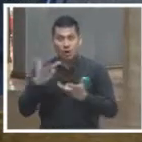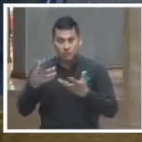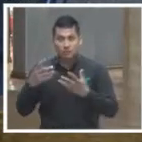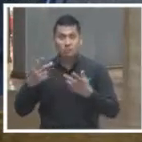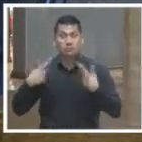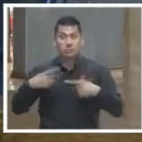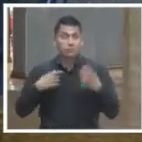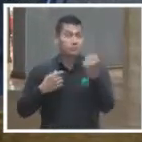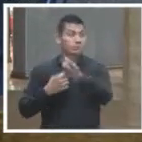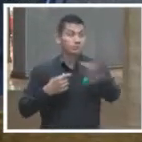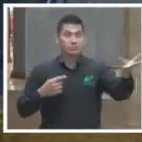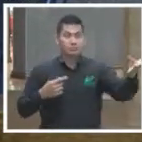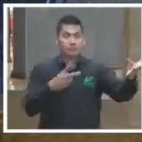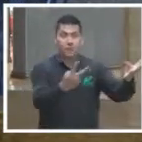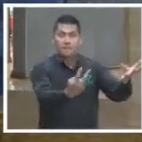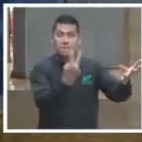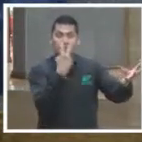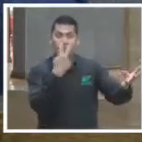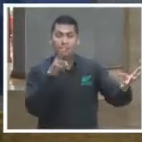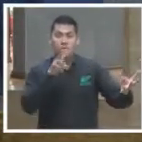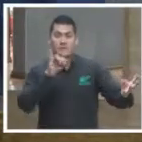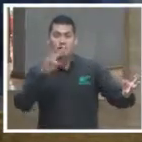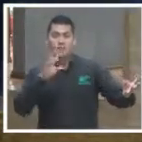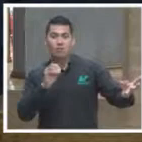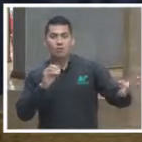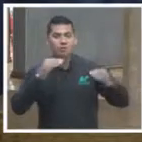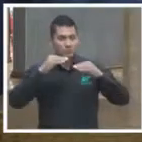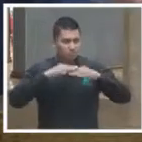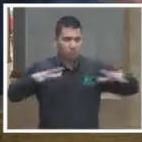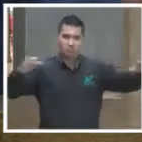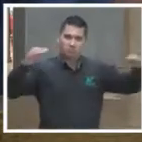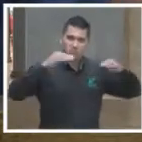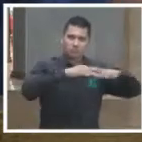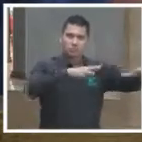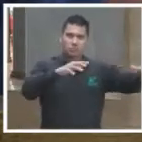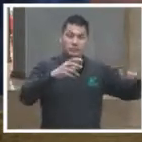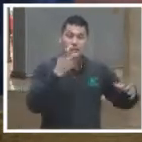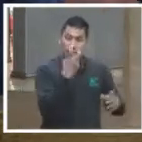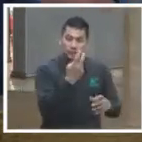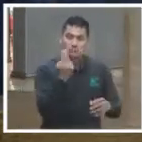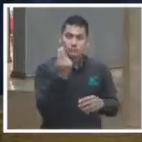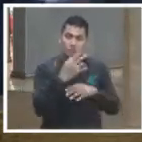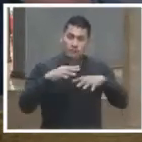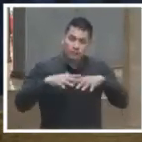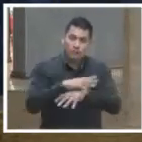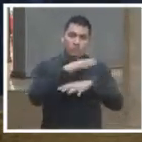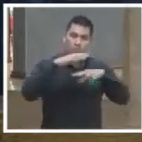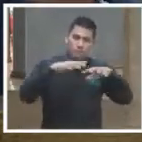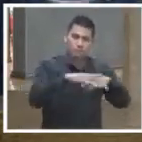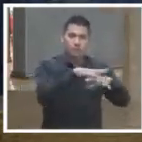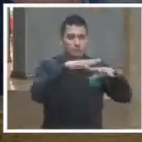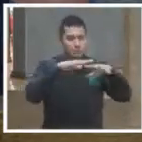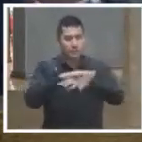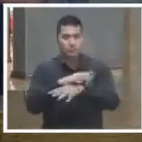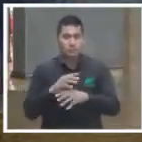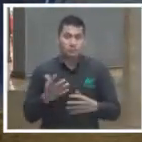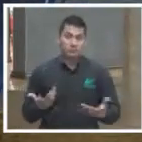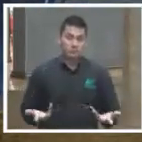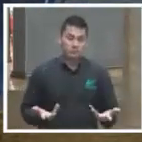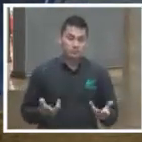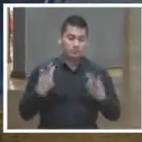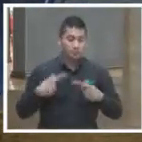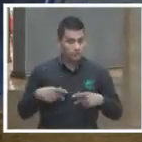ciudadanía, con esa sociedad, eso debería cambiar absolutamente el paradigma que tienen los